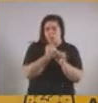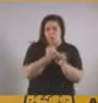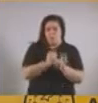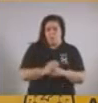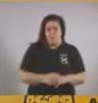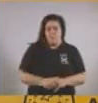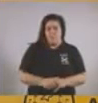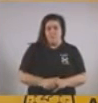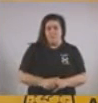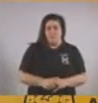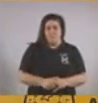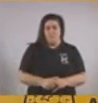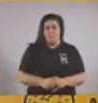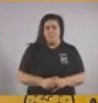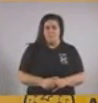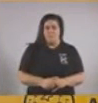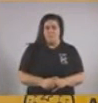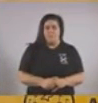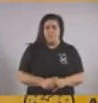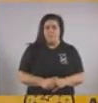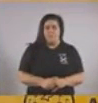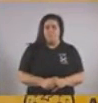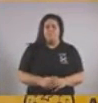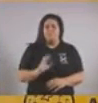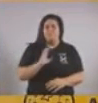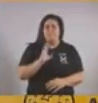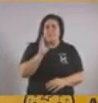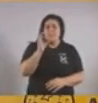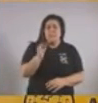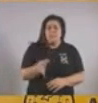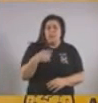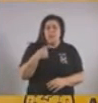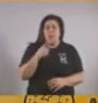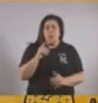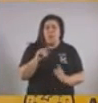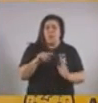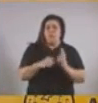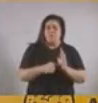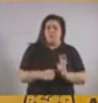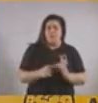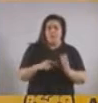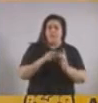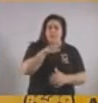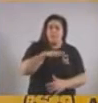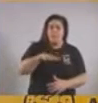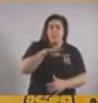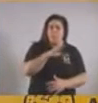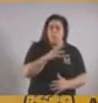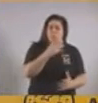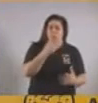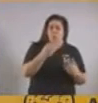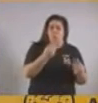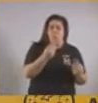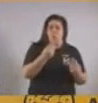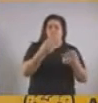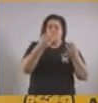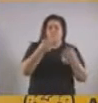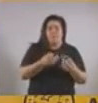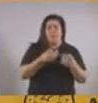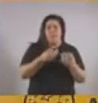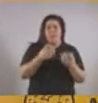Ahora, teniendo en cuenta las particularidades de la Ciudad de Buenos Aires, la realidad productiva,